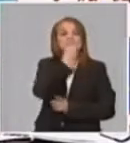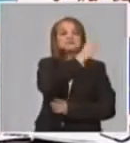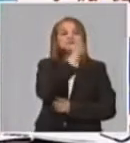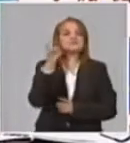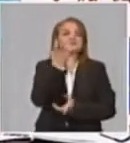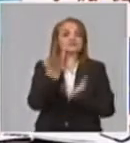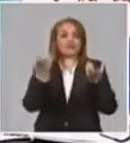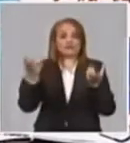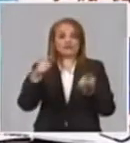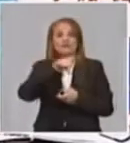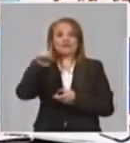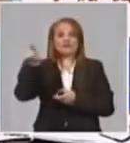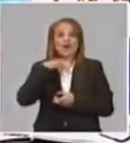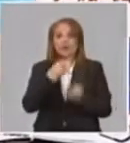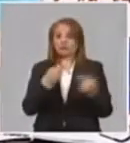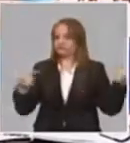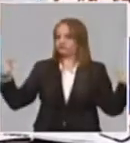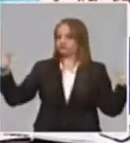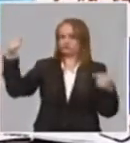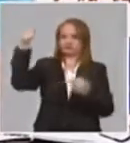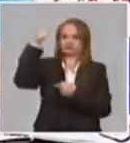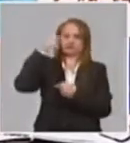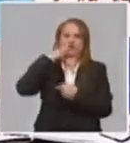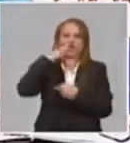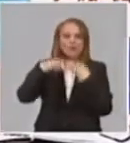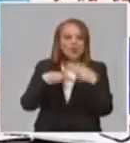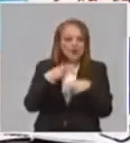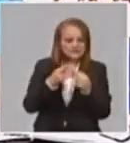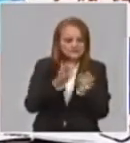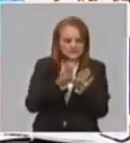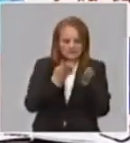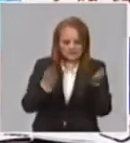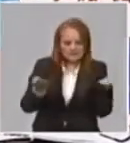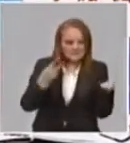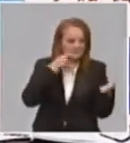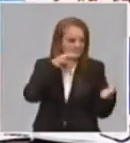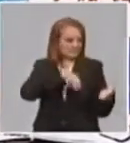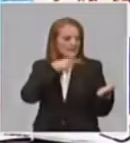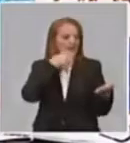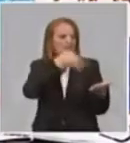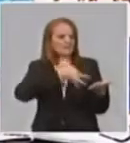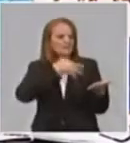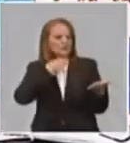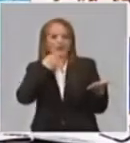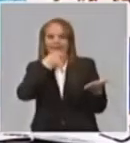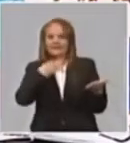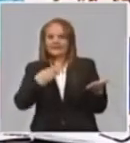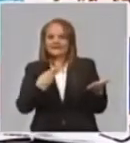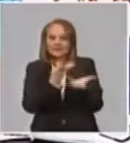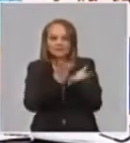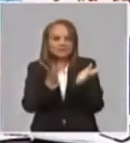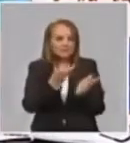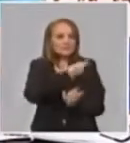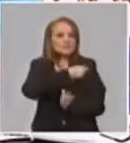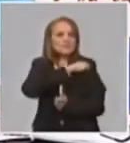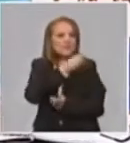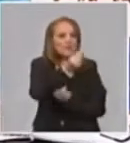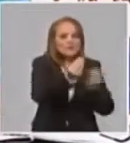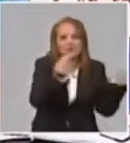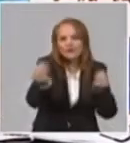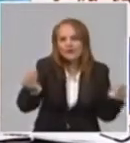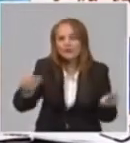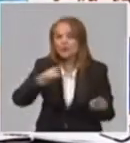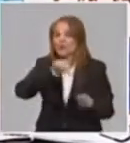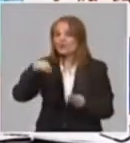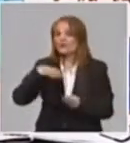en la utilización de plegables, en la explicación de qué hay que hacer, porque no es solamente detectar el problema, sino ayudar a